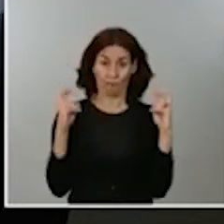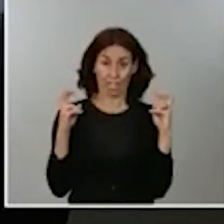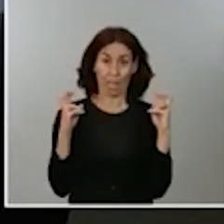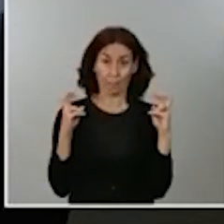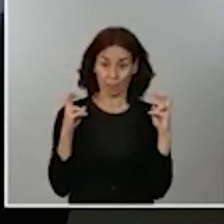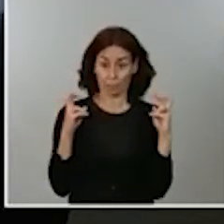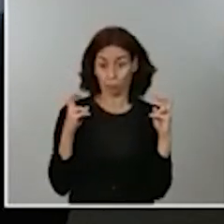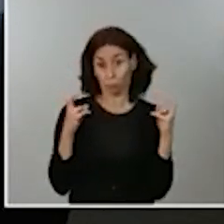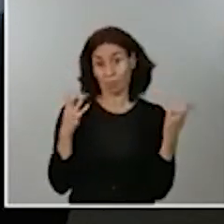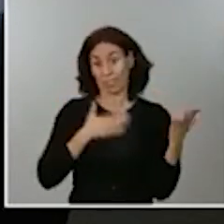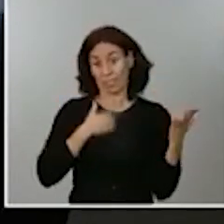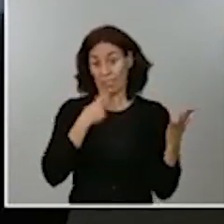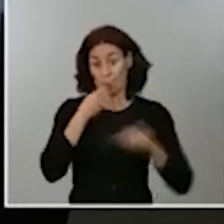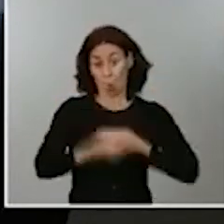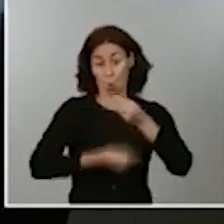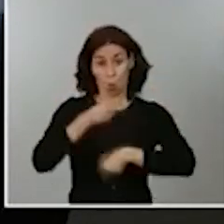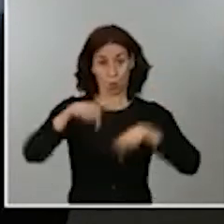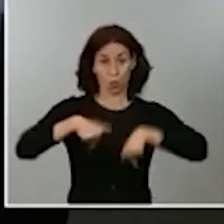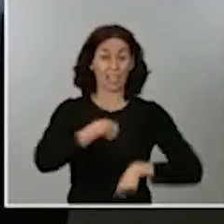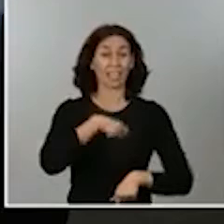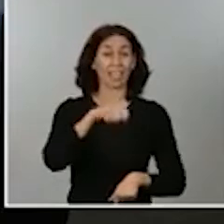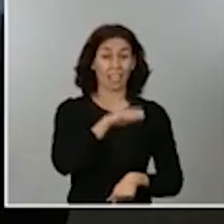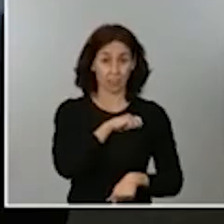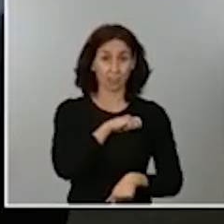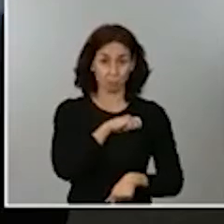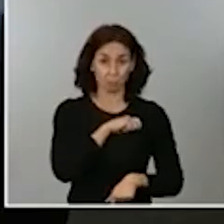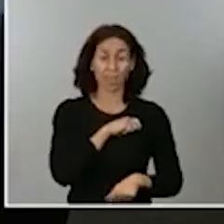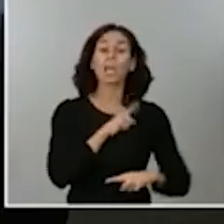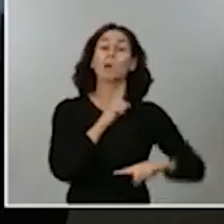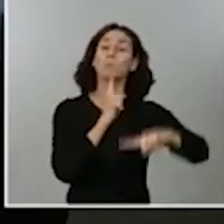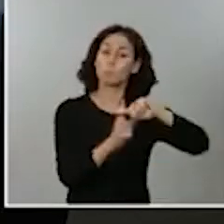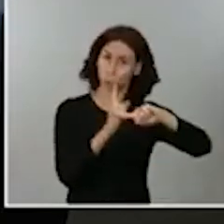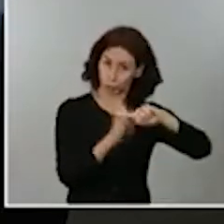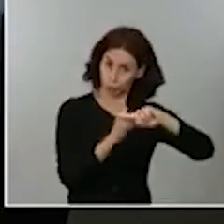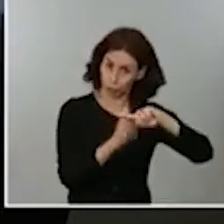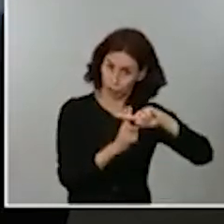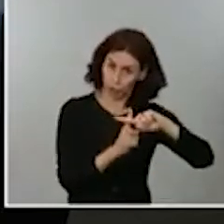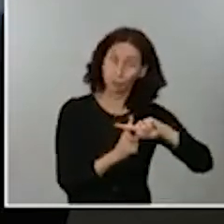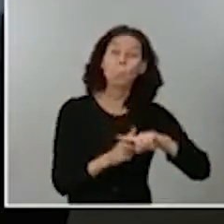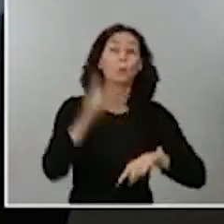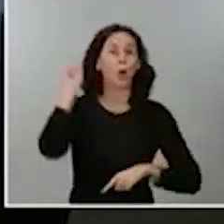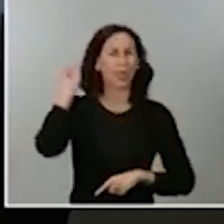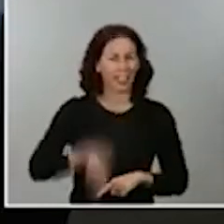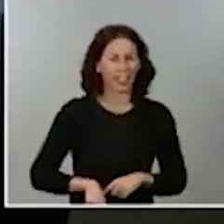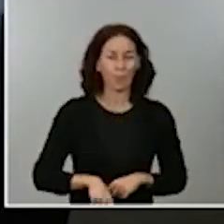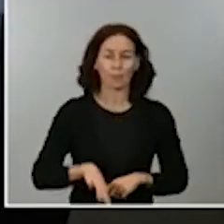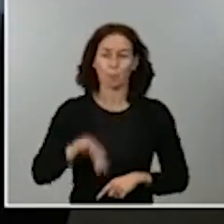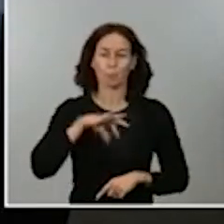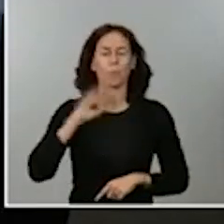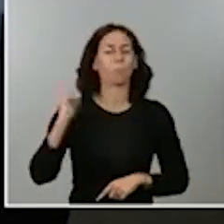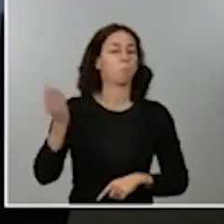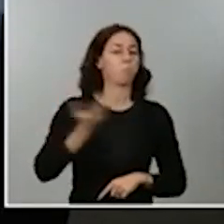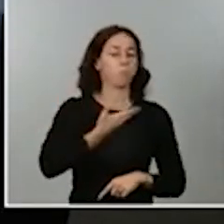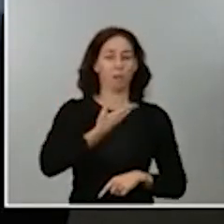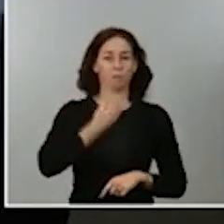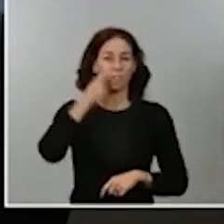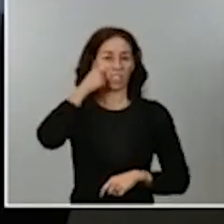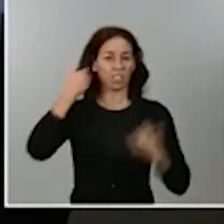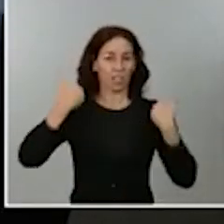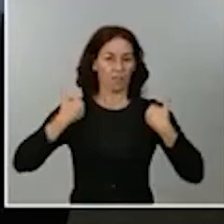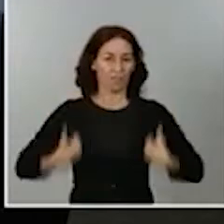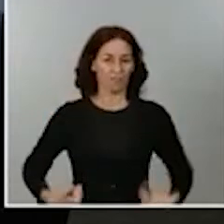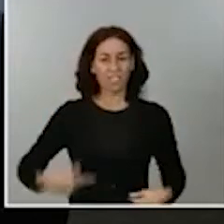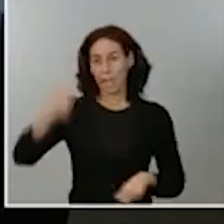en España, no solo es positivo, sino que incluso puede dañar la salud física y mental. Lo que quería preguntarle es,